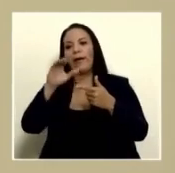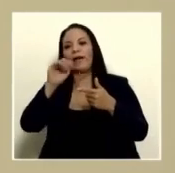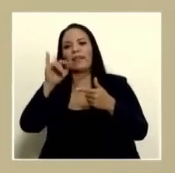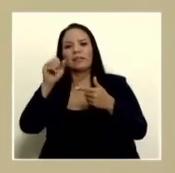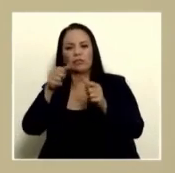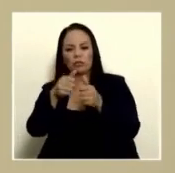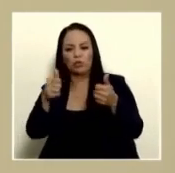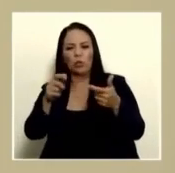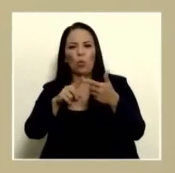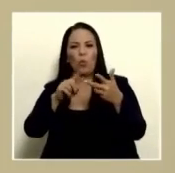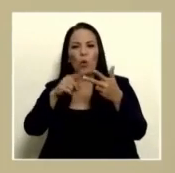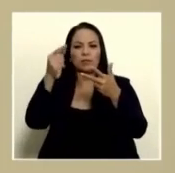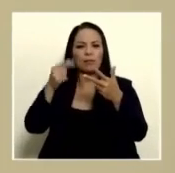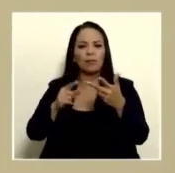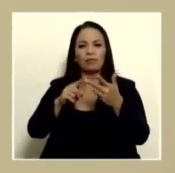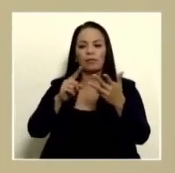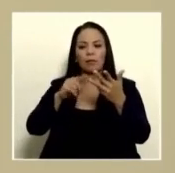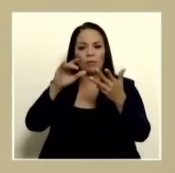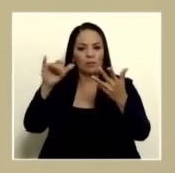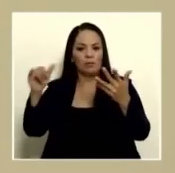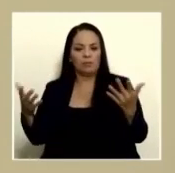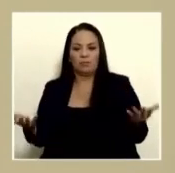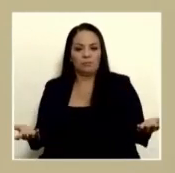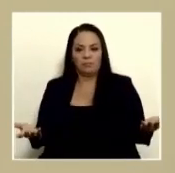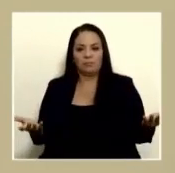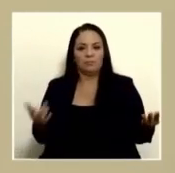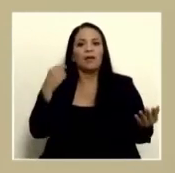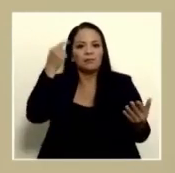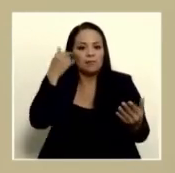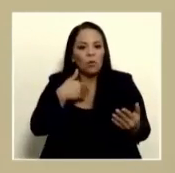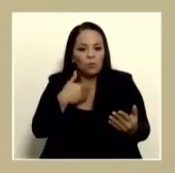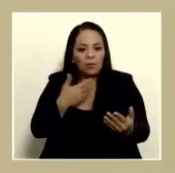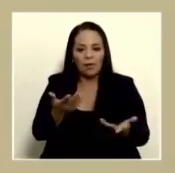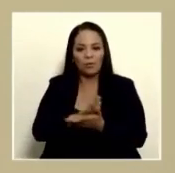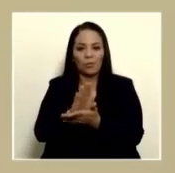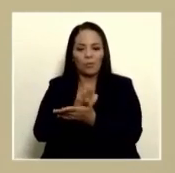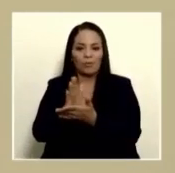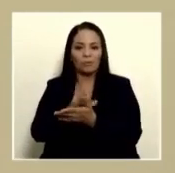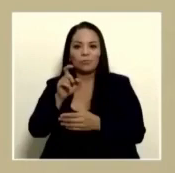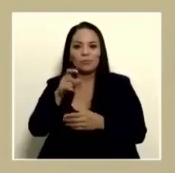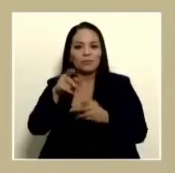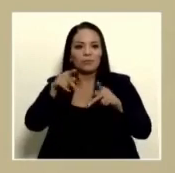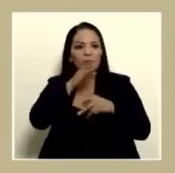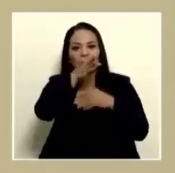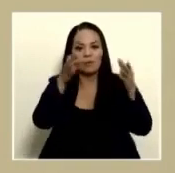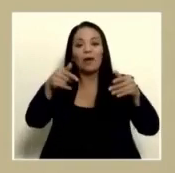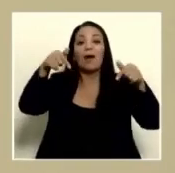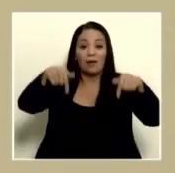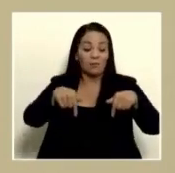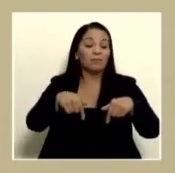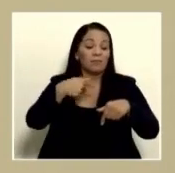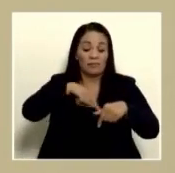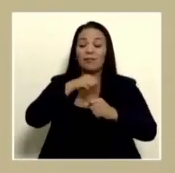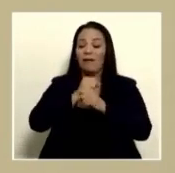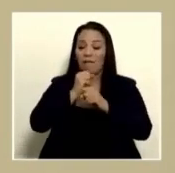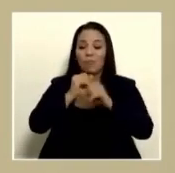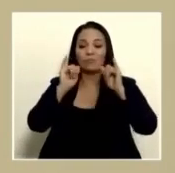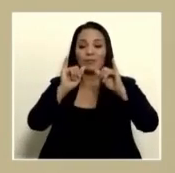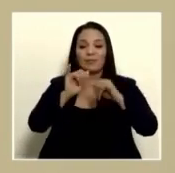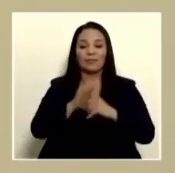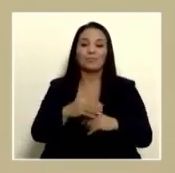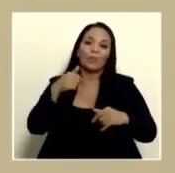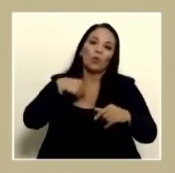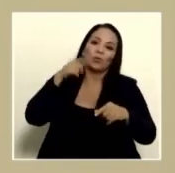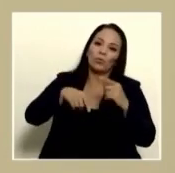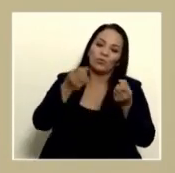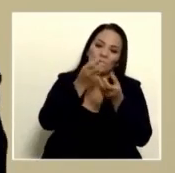hacienda o a la caja que esté en poder del estado así trabajamos aquí pero bueno hoy no lo